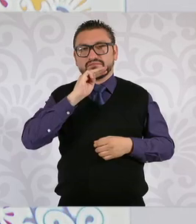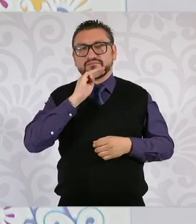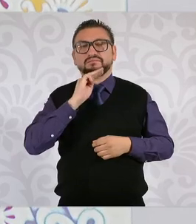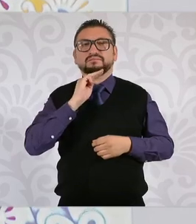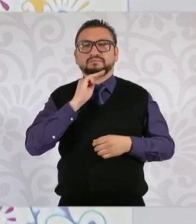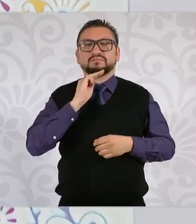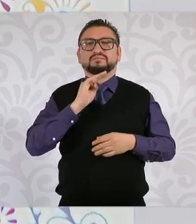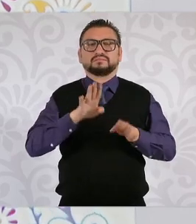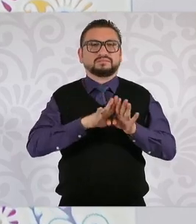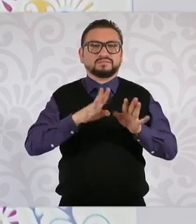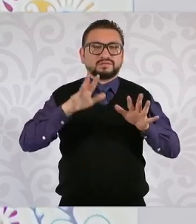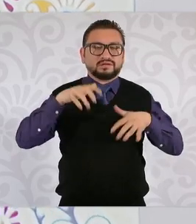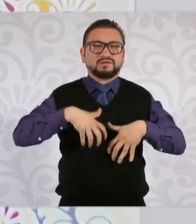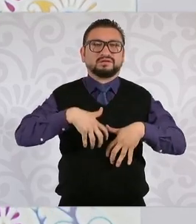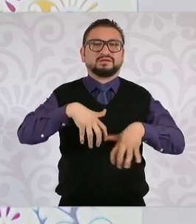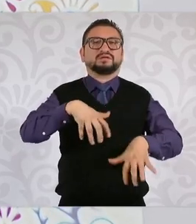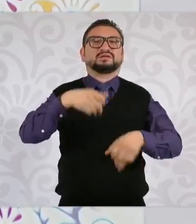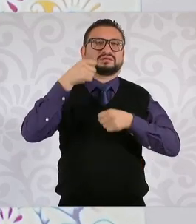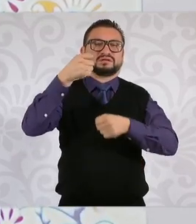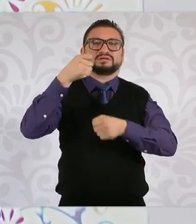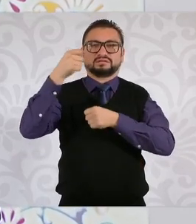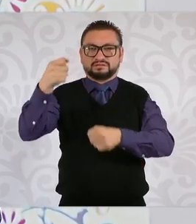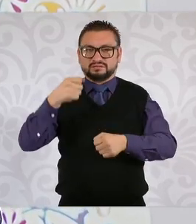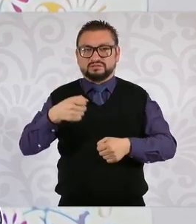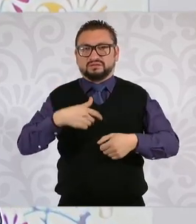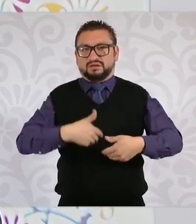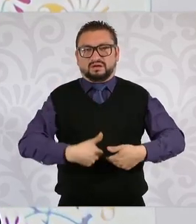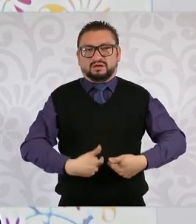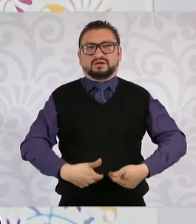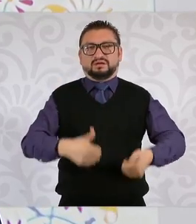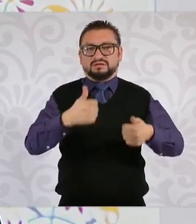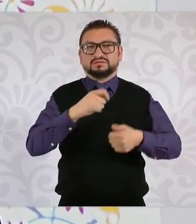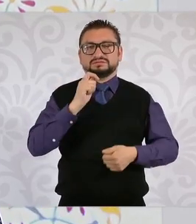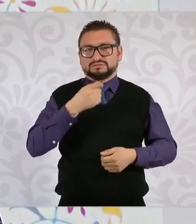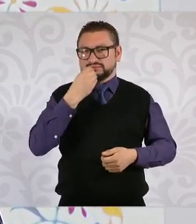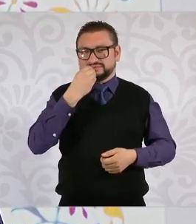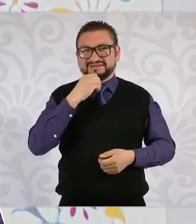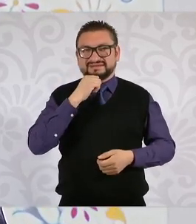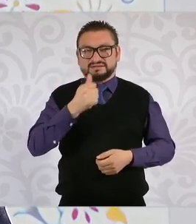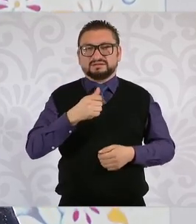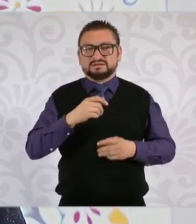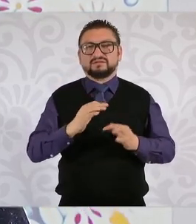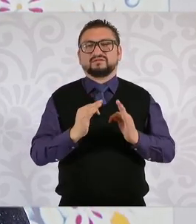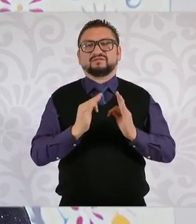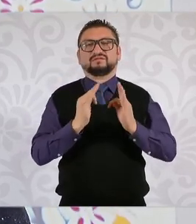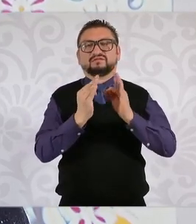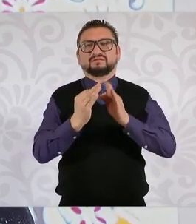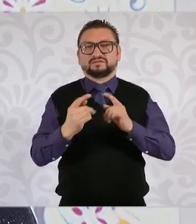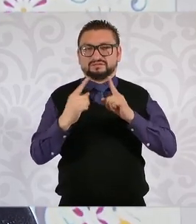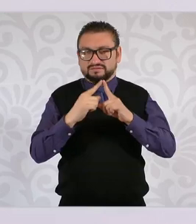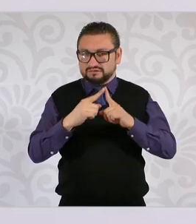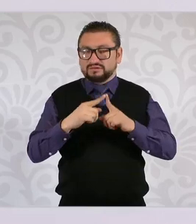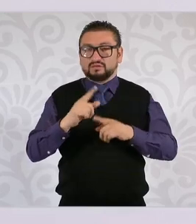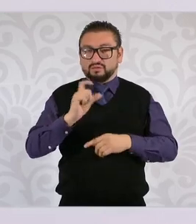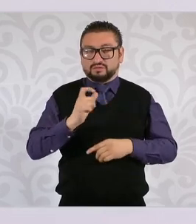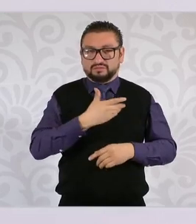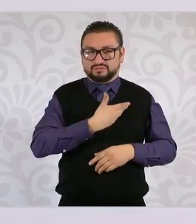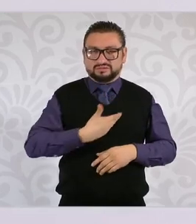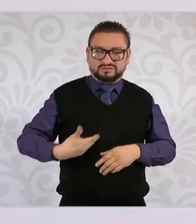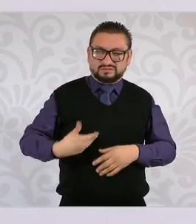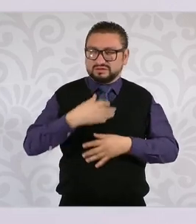en la catedral previo al informe presidencial